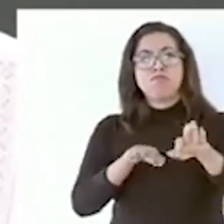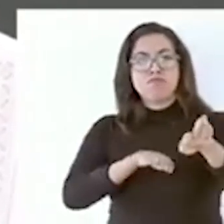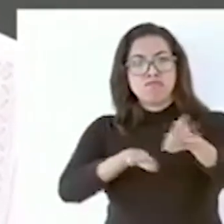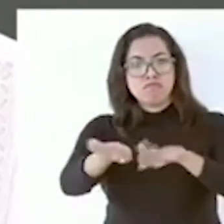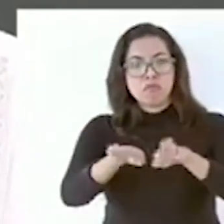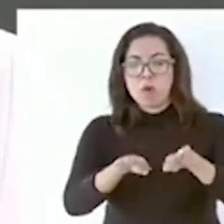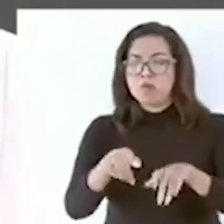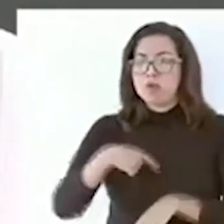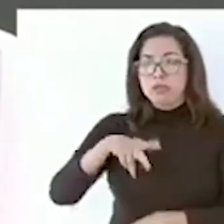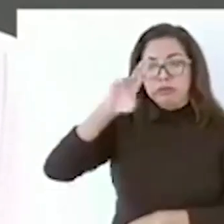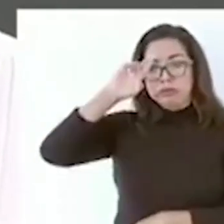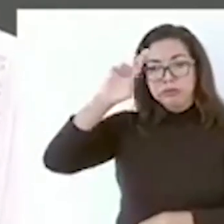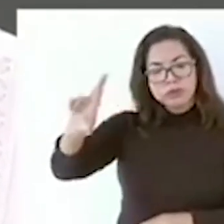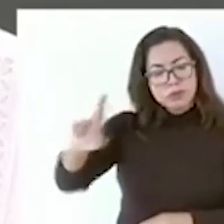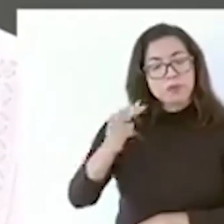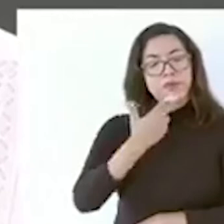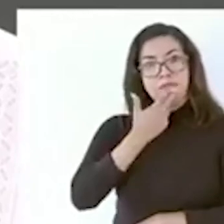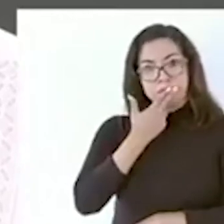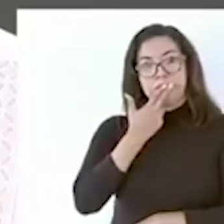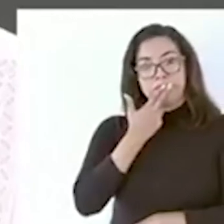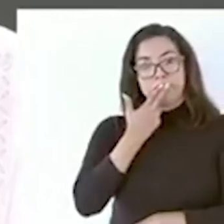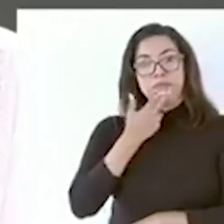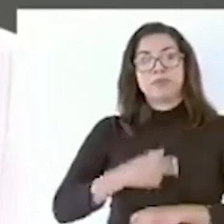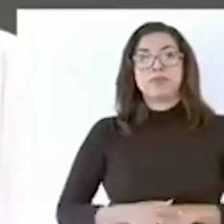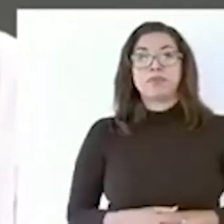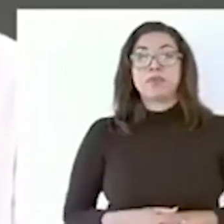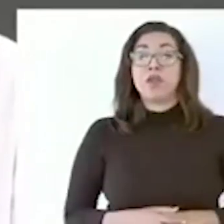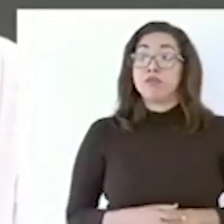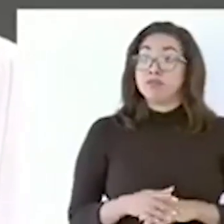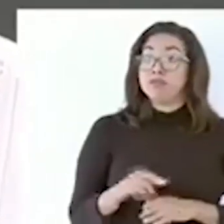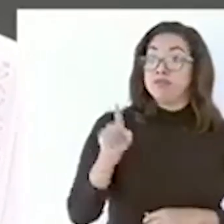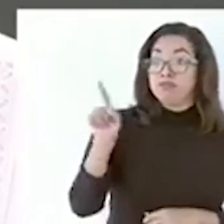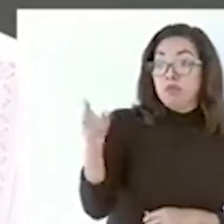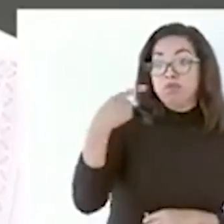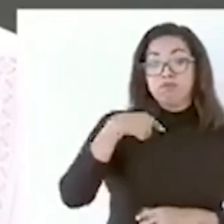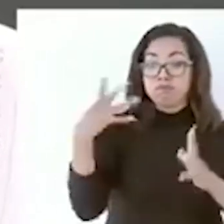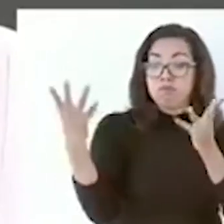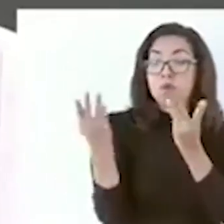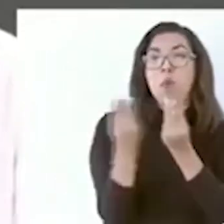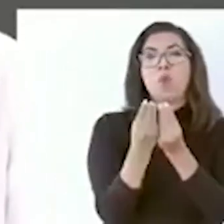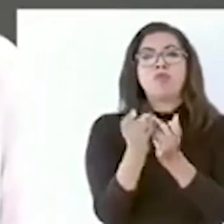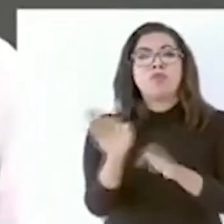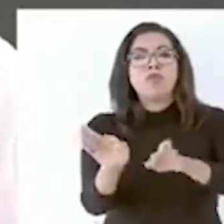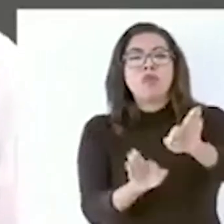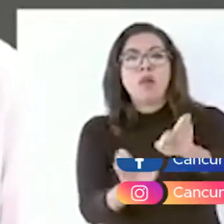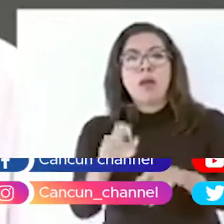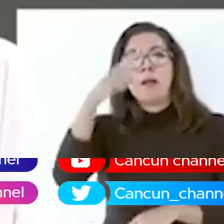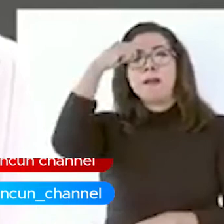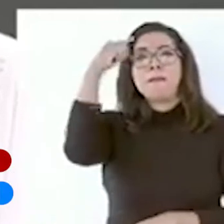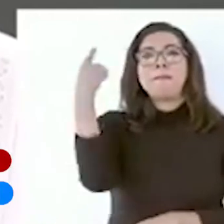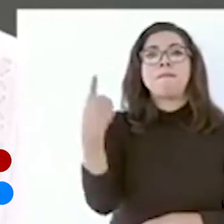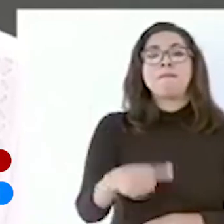reconozco y aprecio, pues juntos trabajamos en buscar la mejor calidad de vida